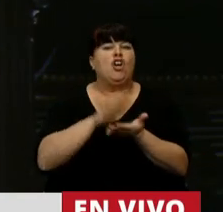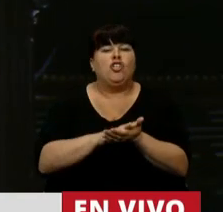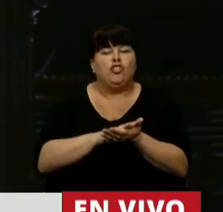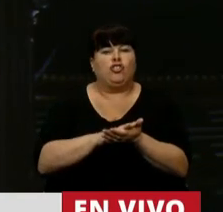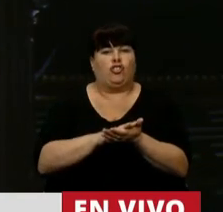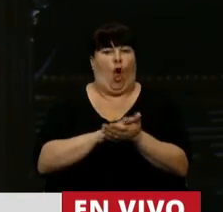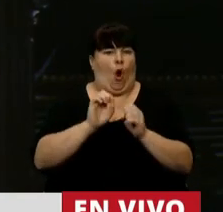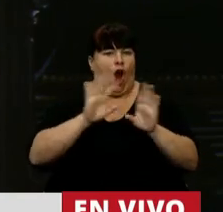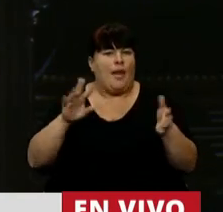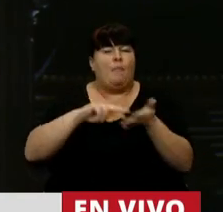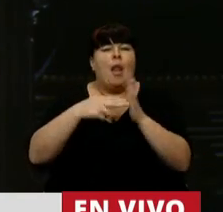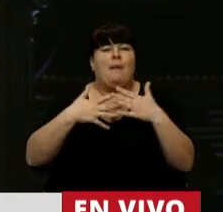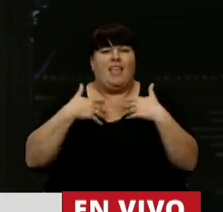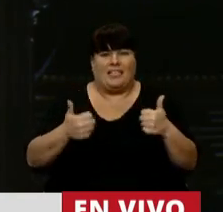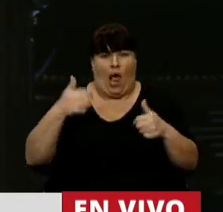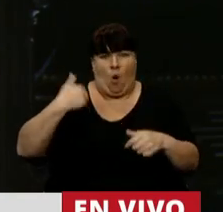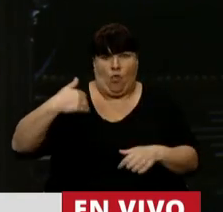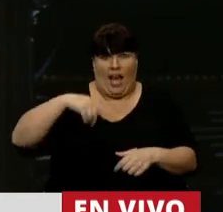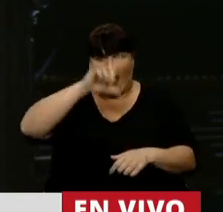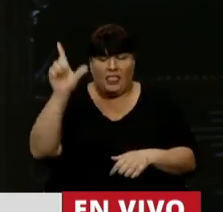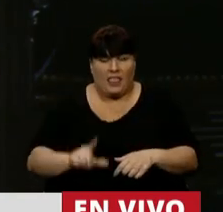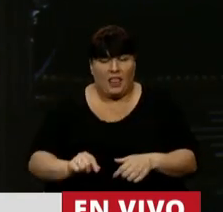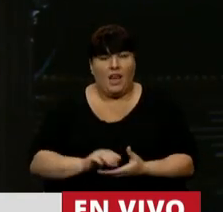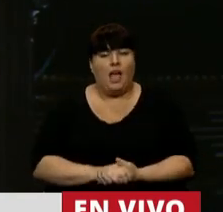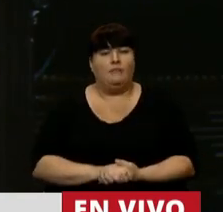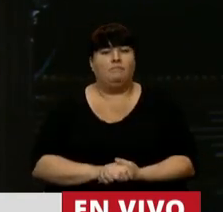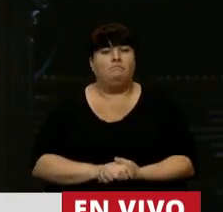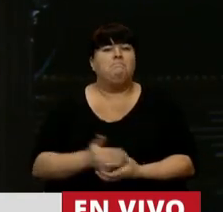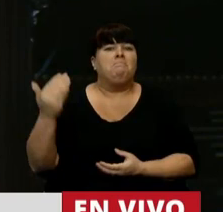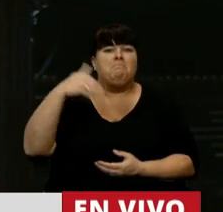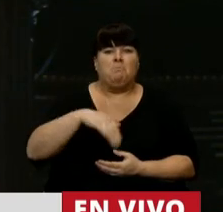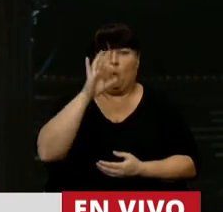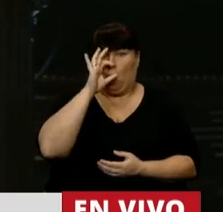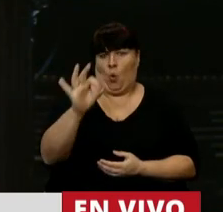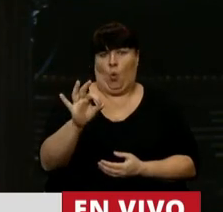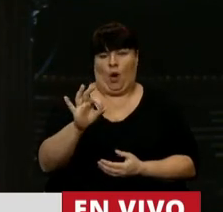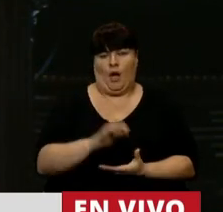la tragedia sanitaria que vive el país, y nunca apareció.